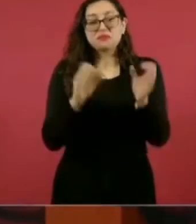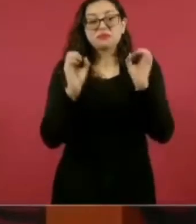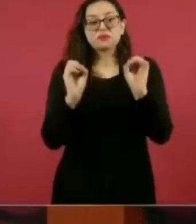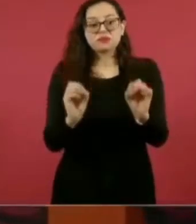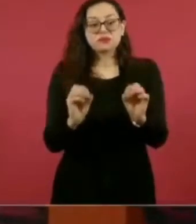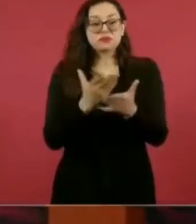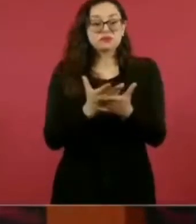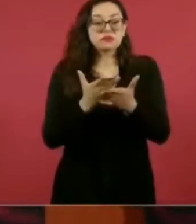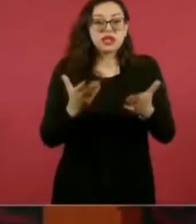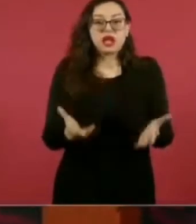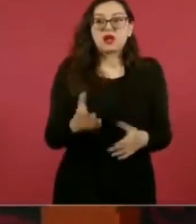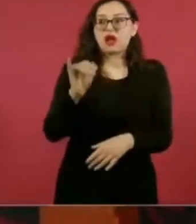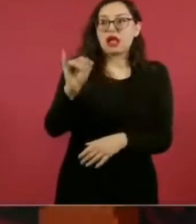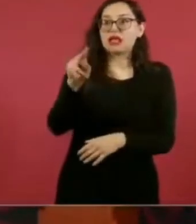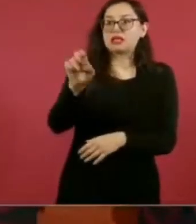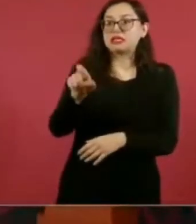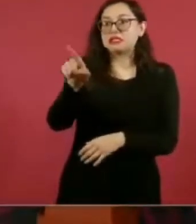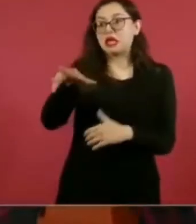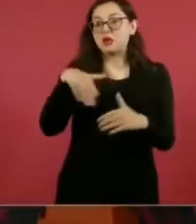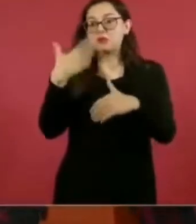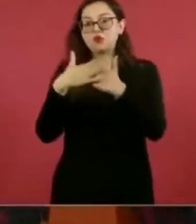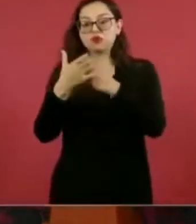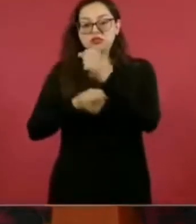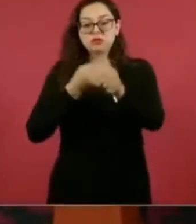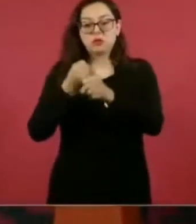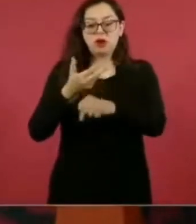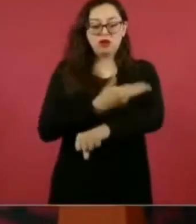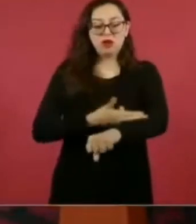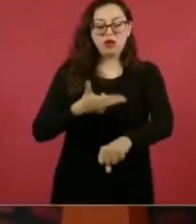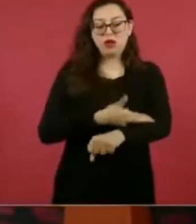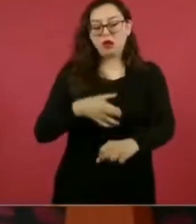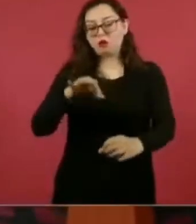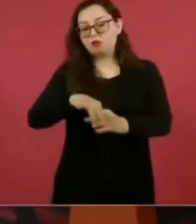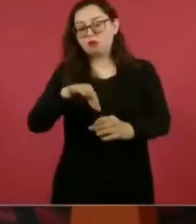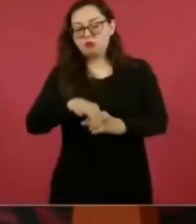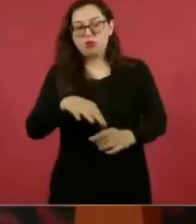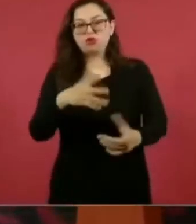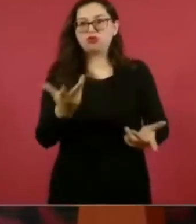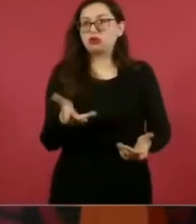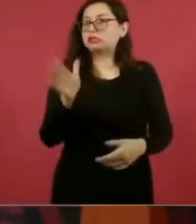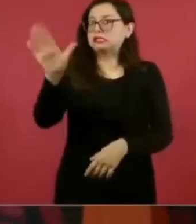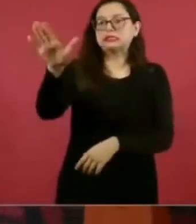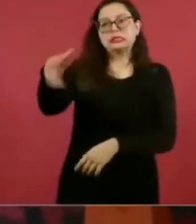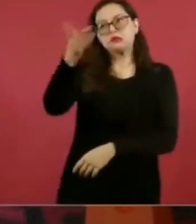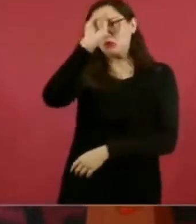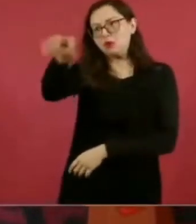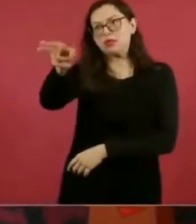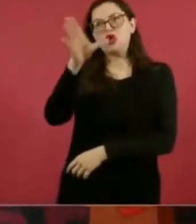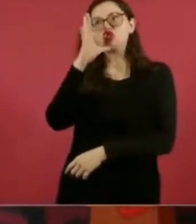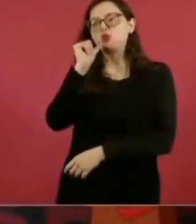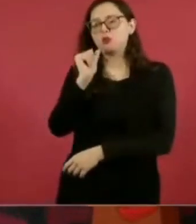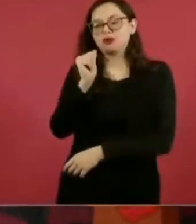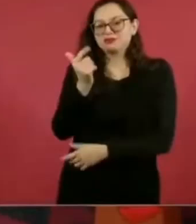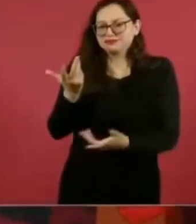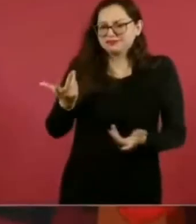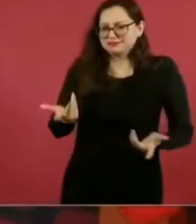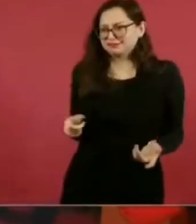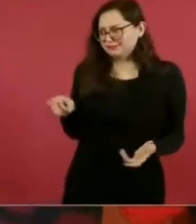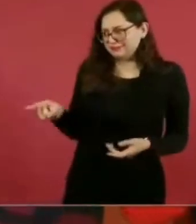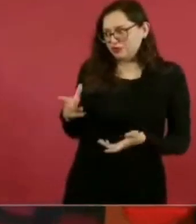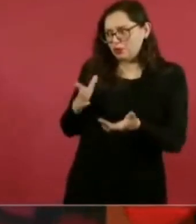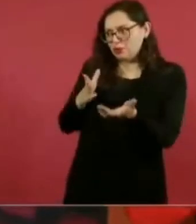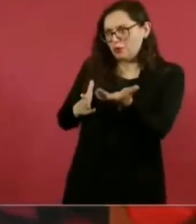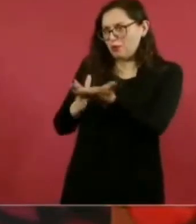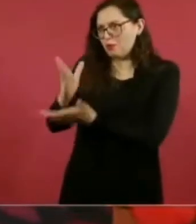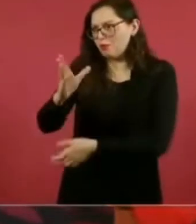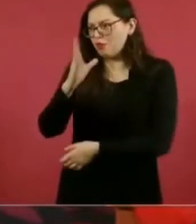no convoque a elecciones, con qué fundamento.